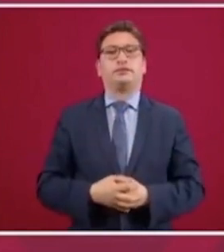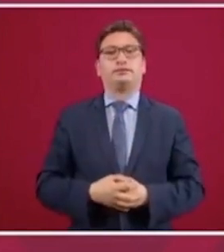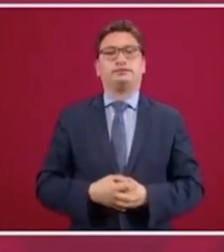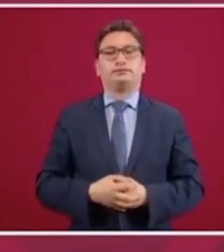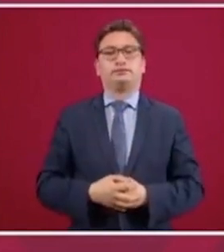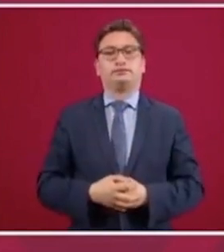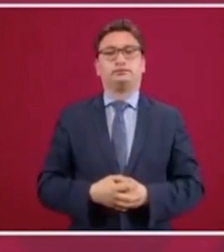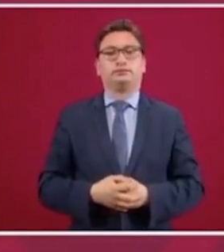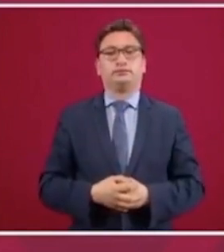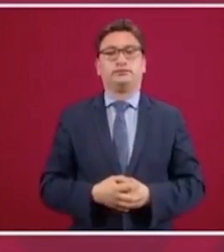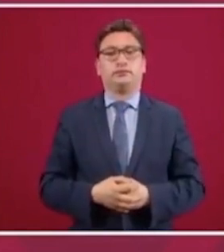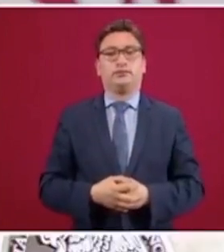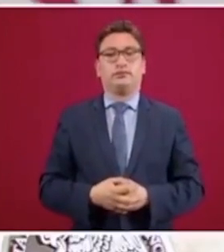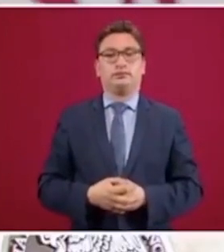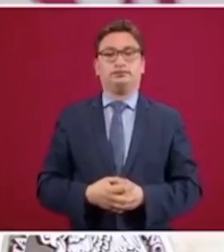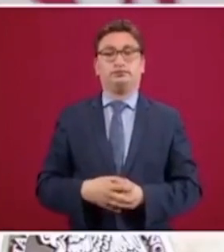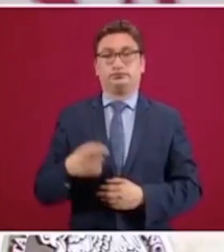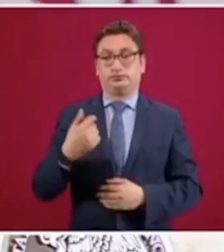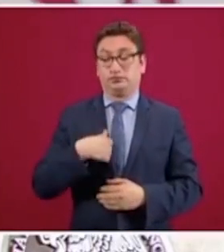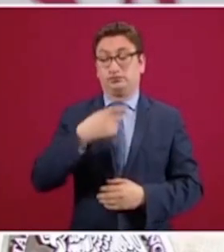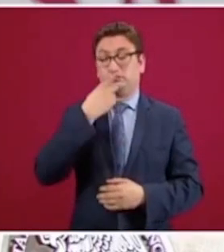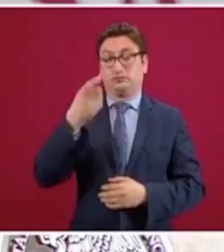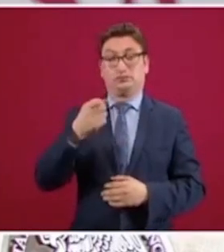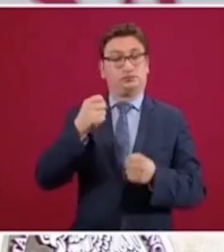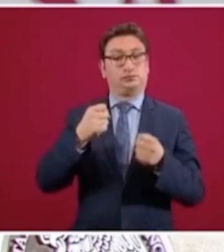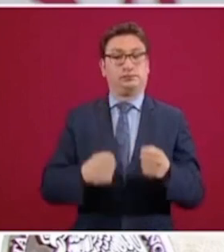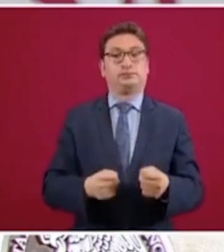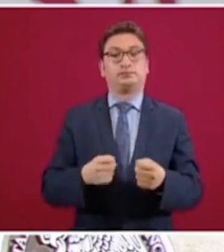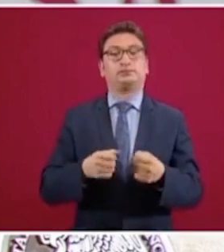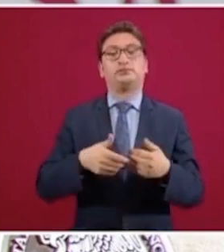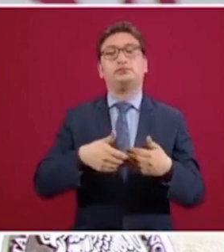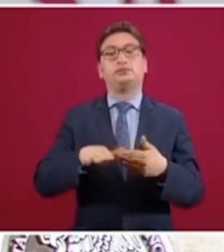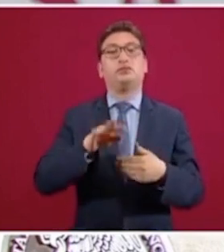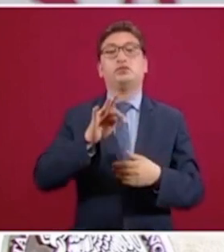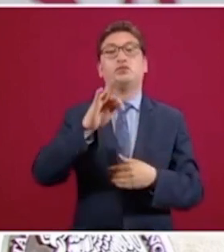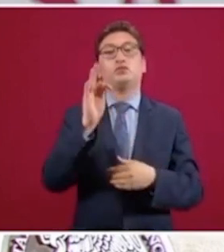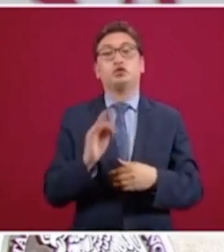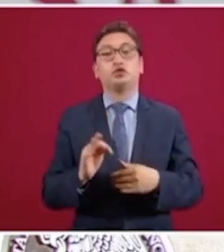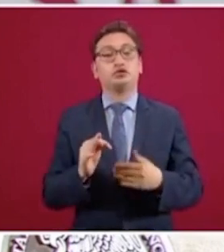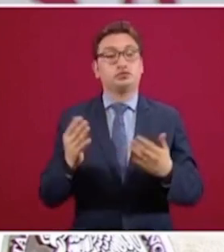garantizar que en el porcentaje